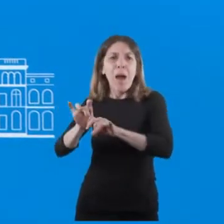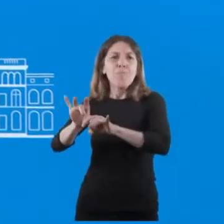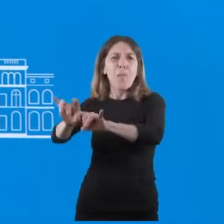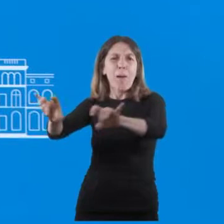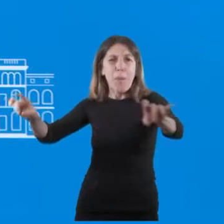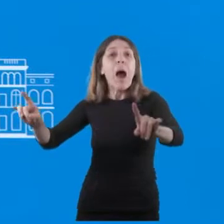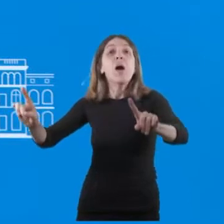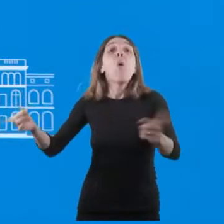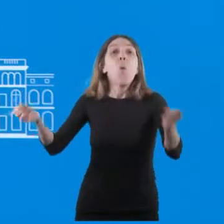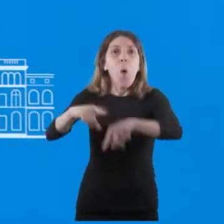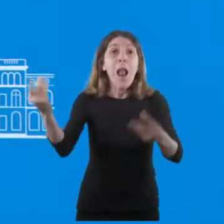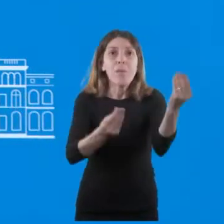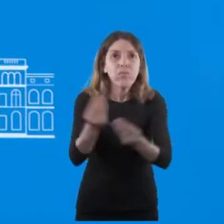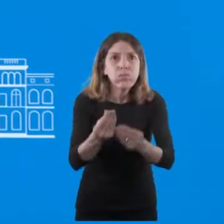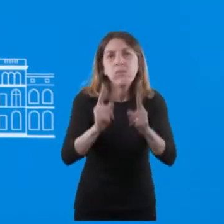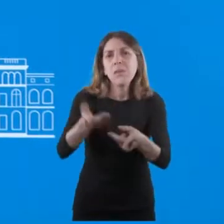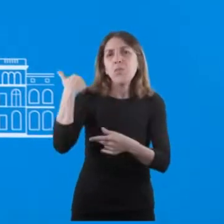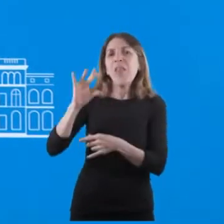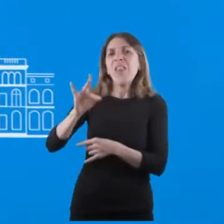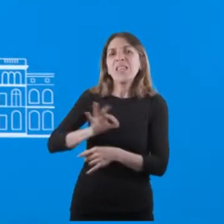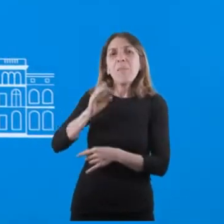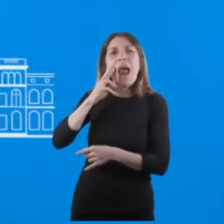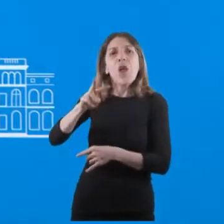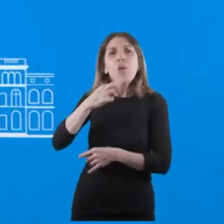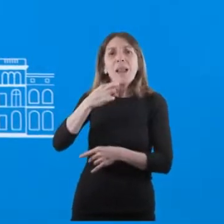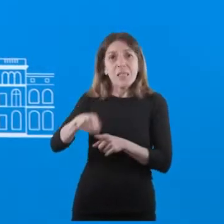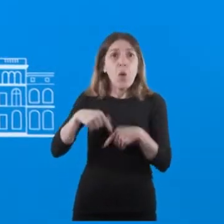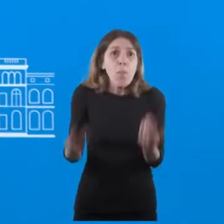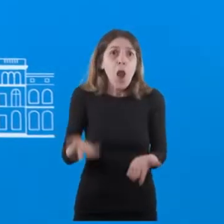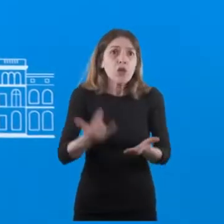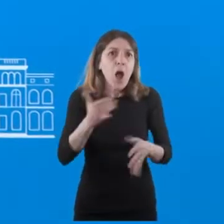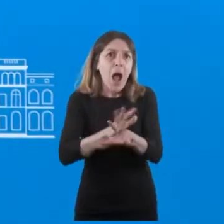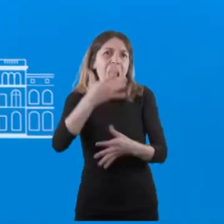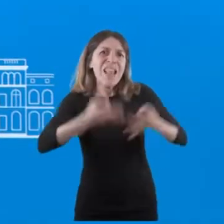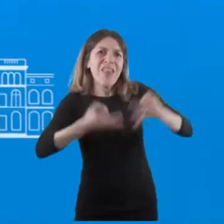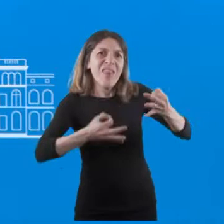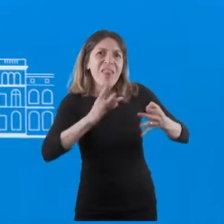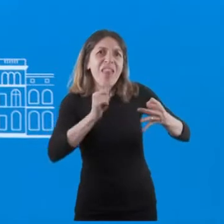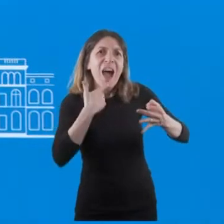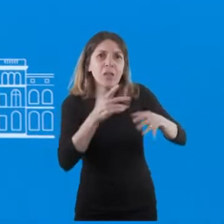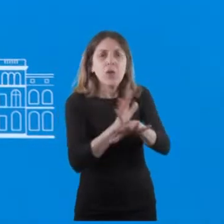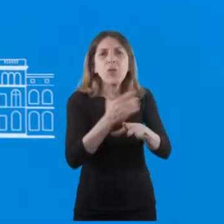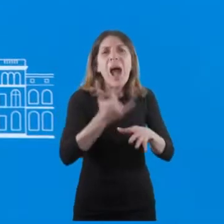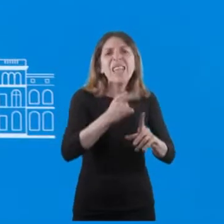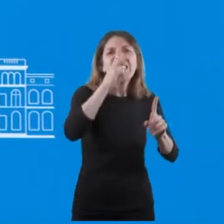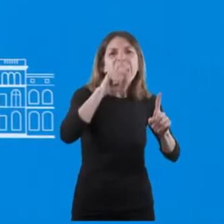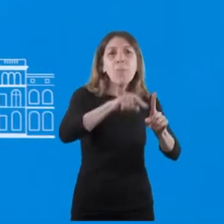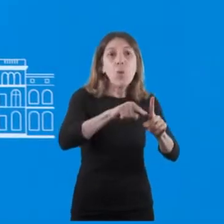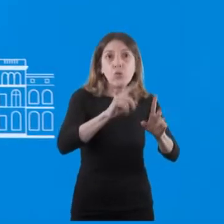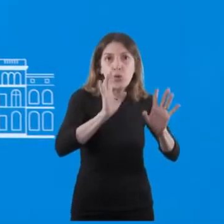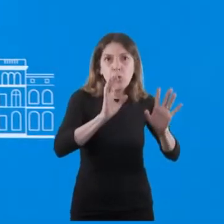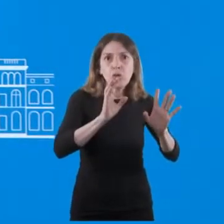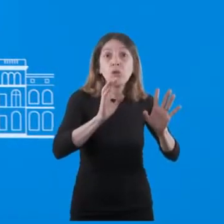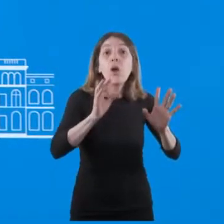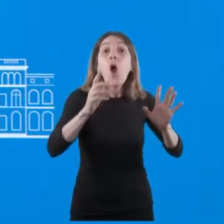se había perdido en diciembre del 2019, por eso tenemos esta cifra de desempleo de 7 puntos que esperemos que